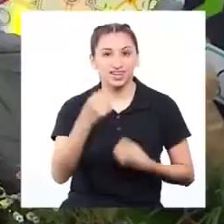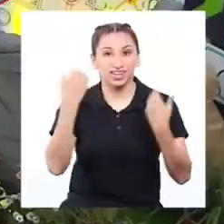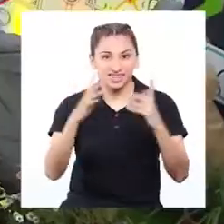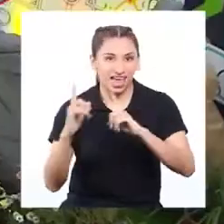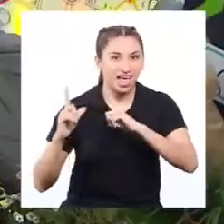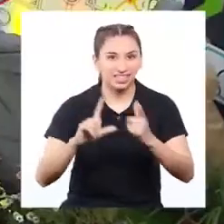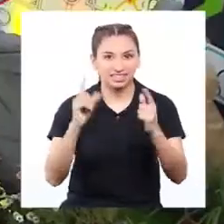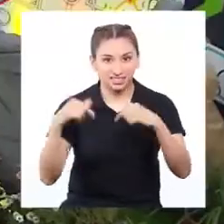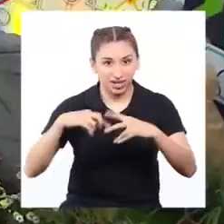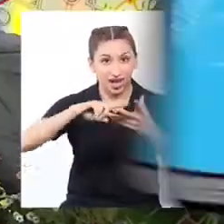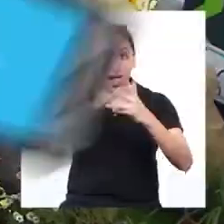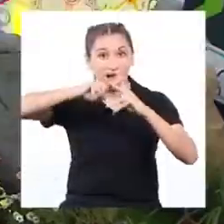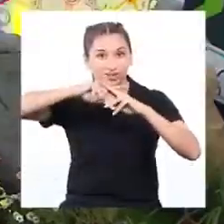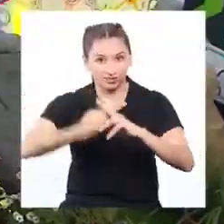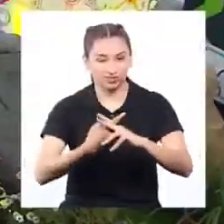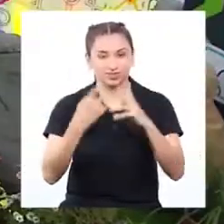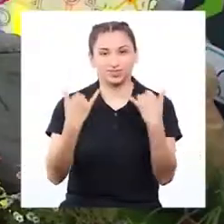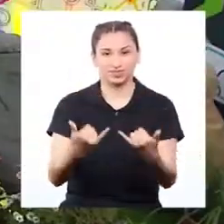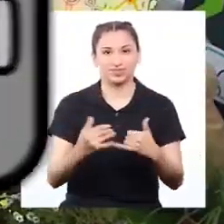¡Hola Carmen, Laura y Juan!